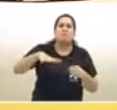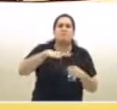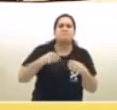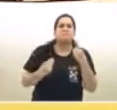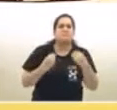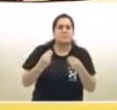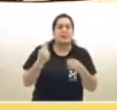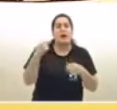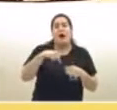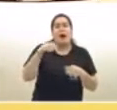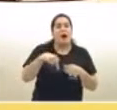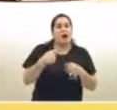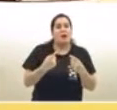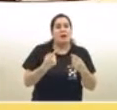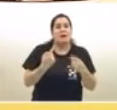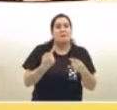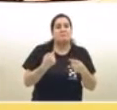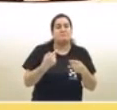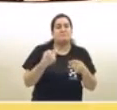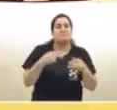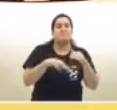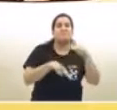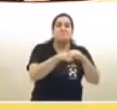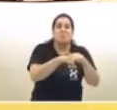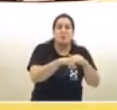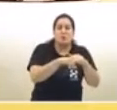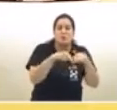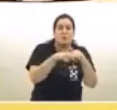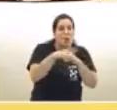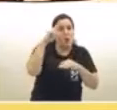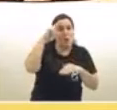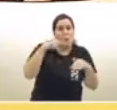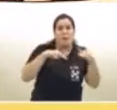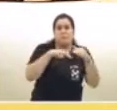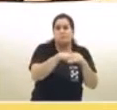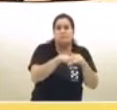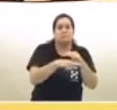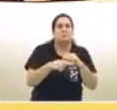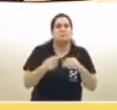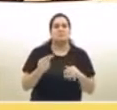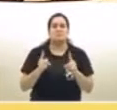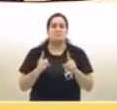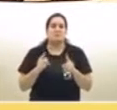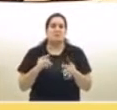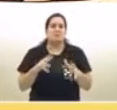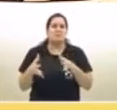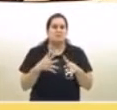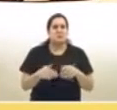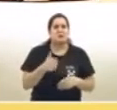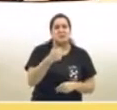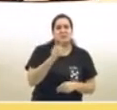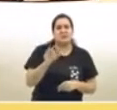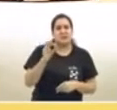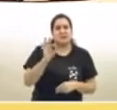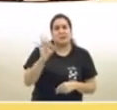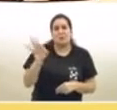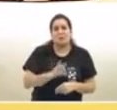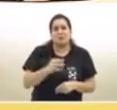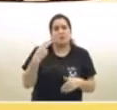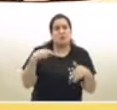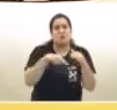tenemos ocupadas de hoy. Lo venimos sosteniendo hace 7 semanas y el sistema público de salud está al 60% de ocupación en la terapia intensiva